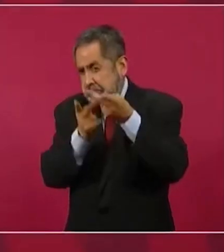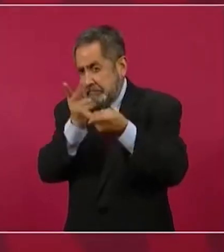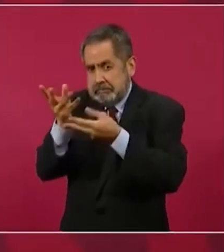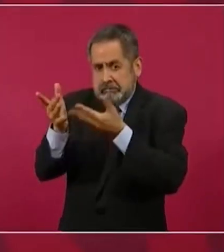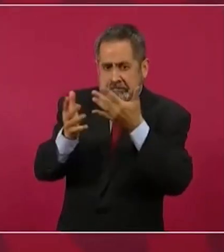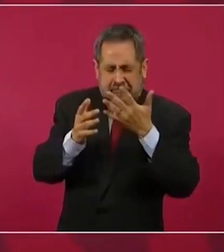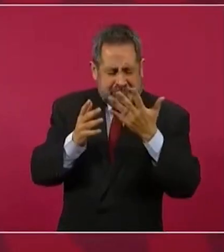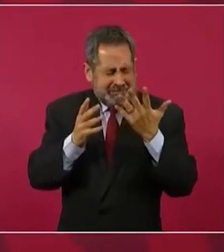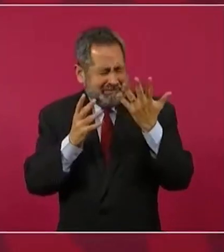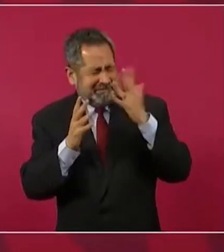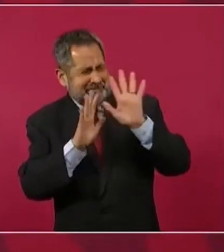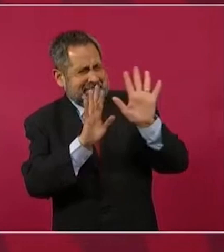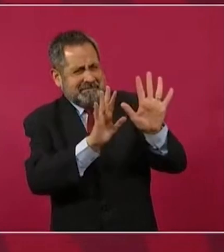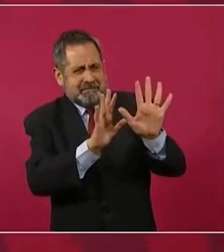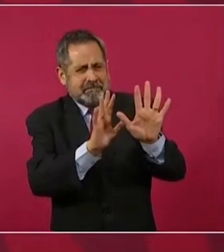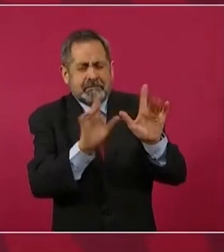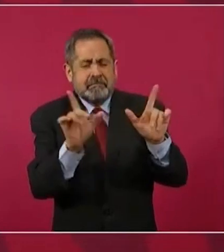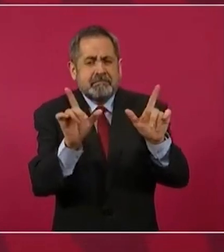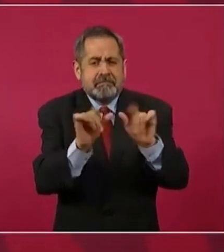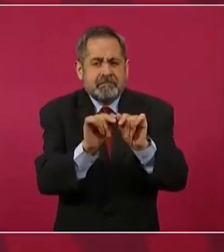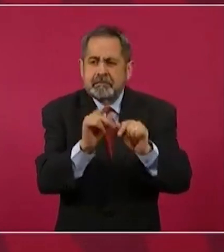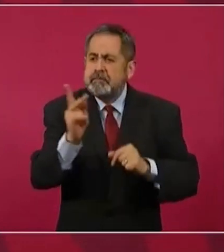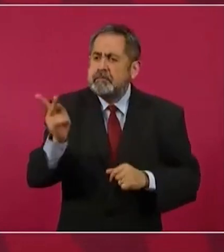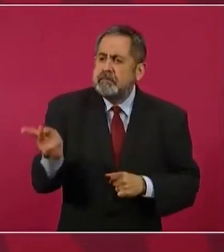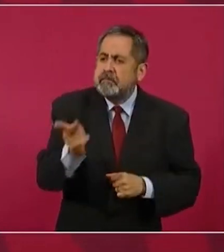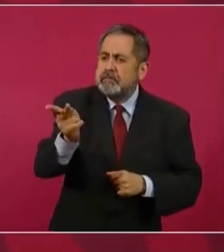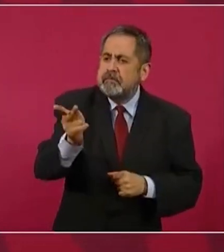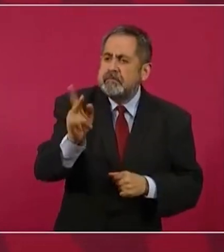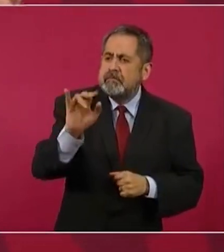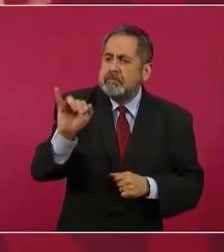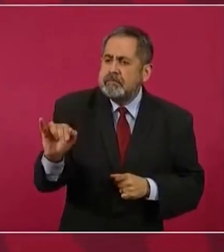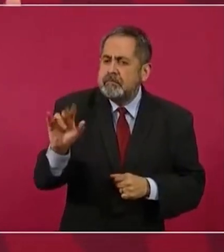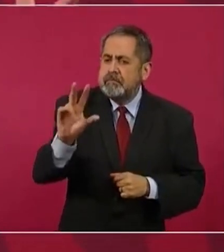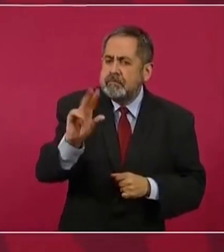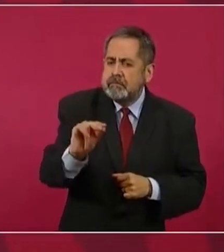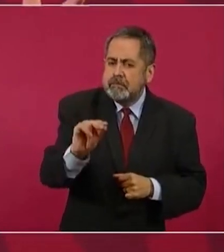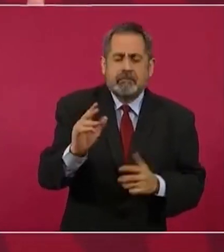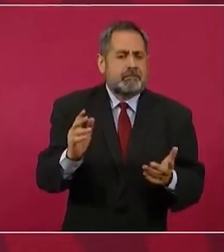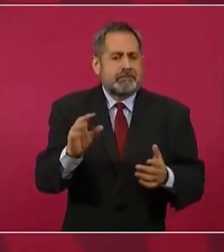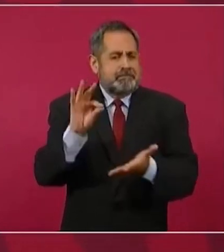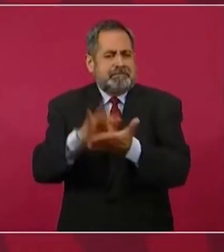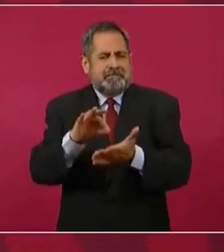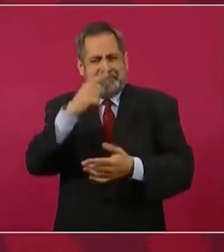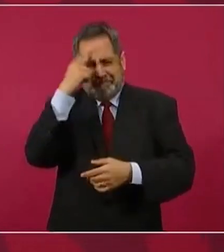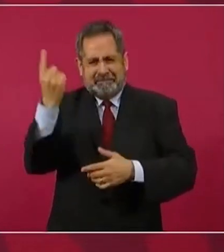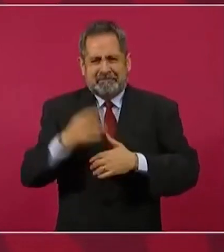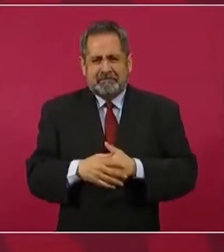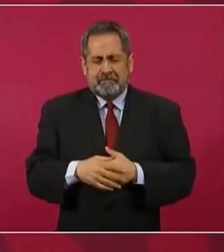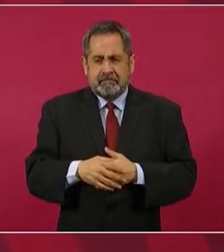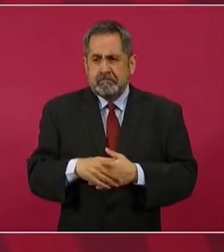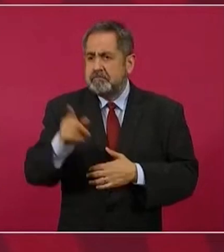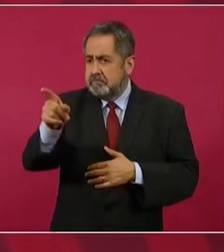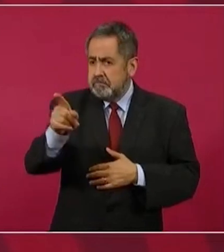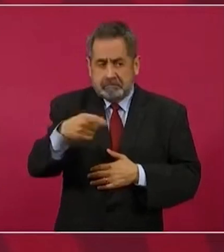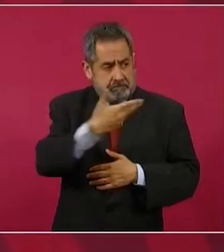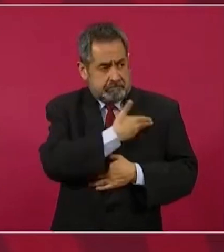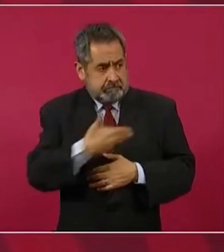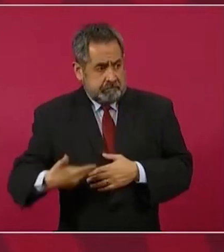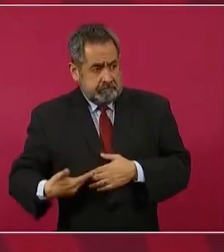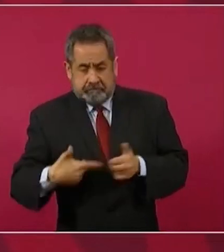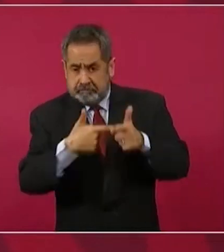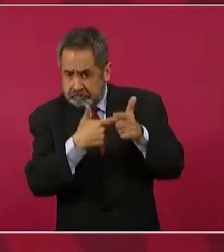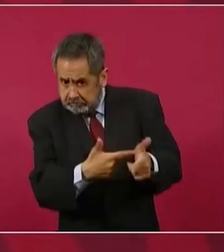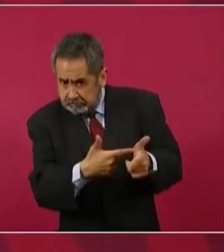tanto?, si es una consulta, es decir, ¿quieres que continúe el presidente o que se vaya?,